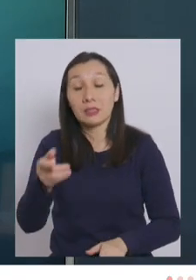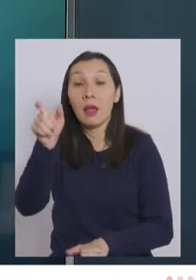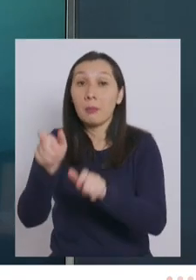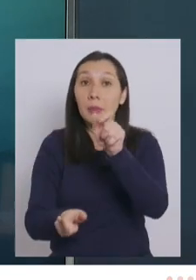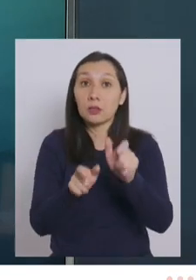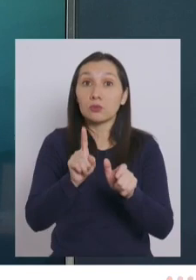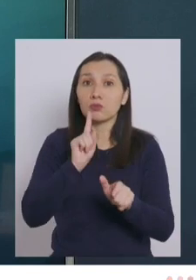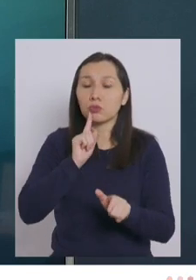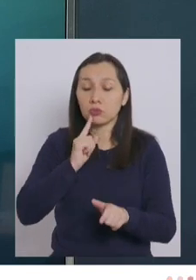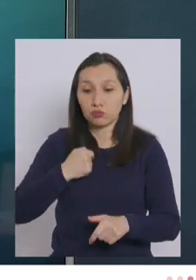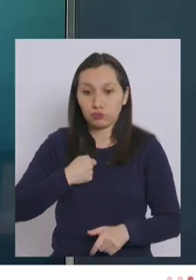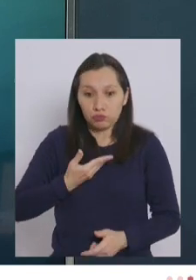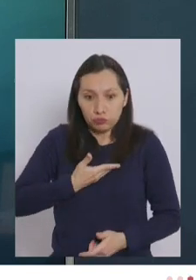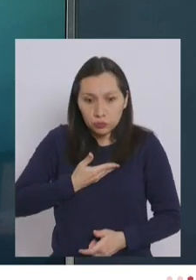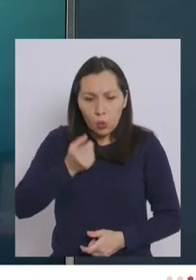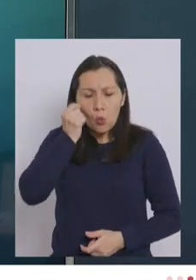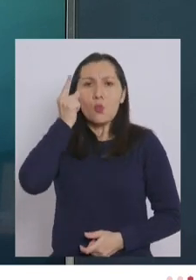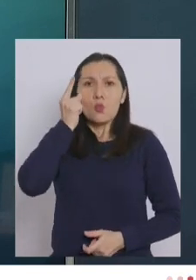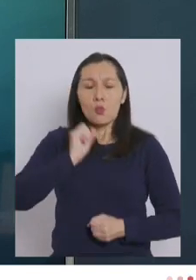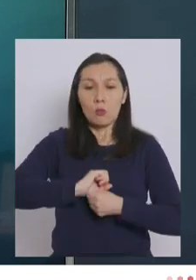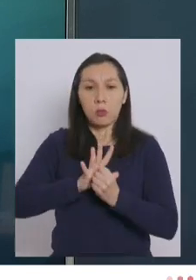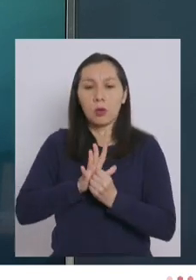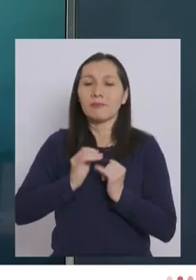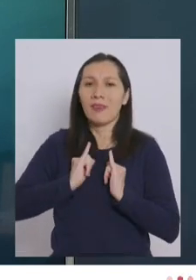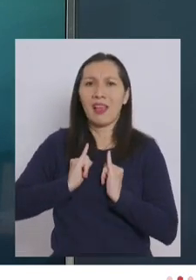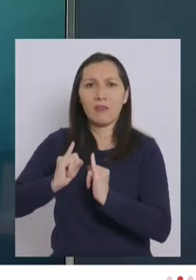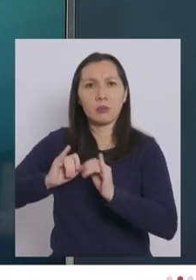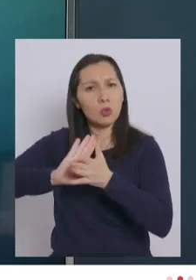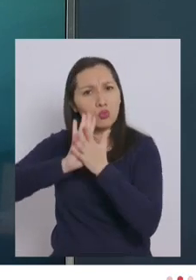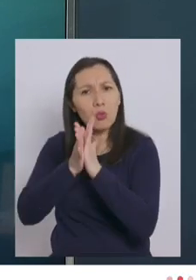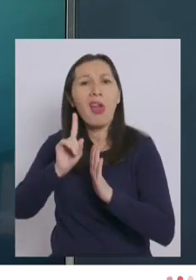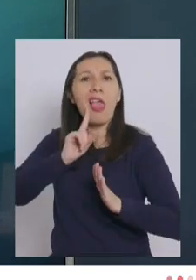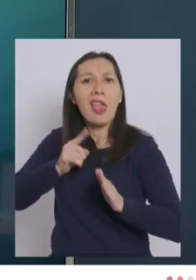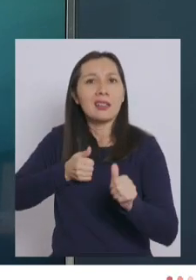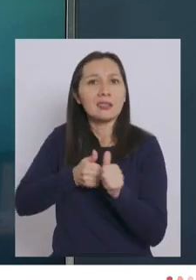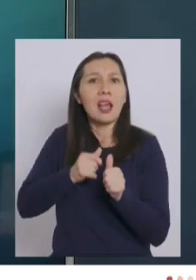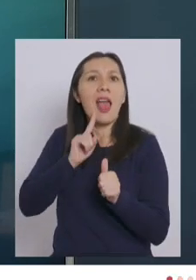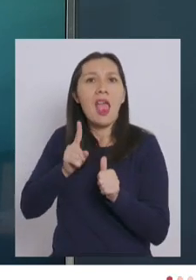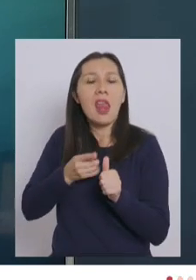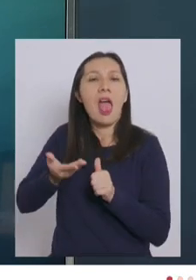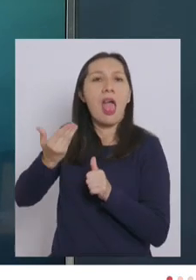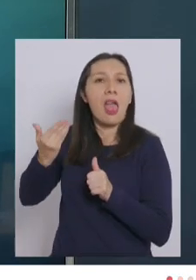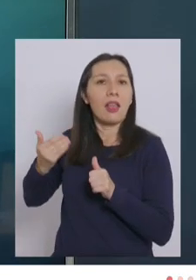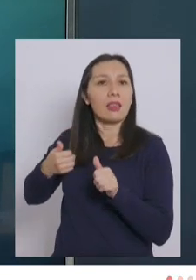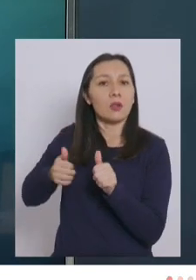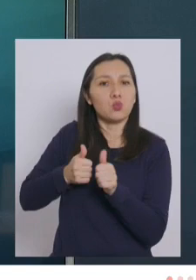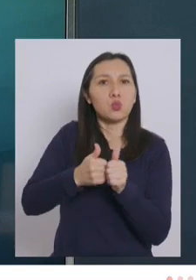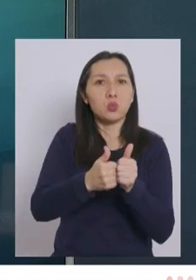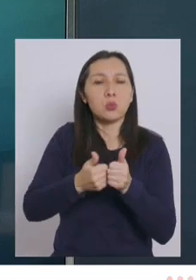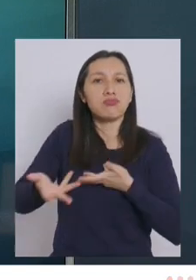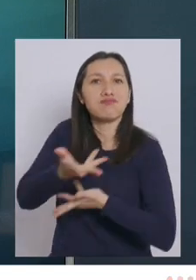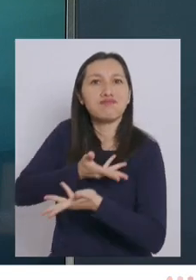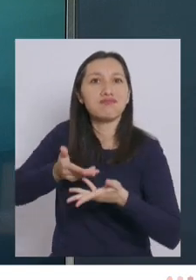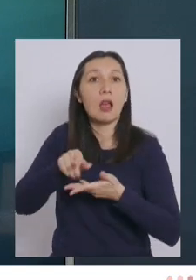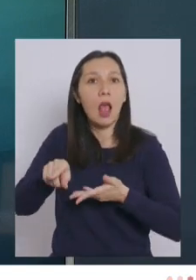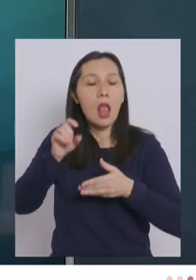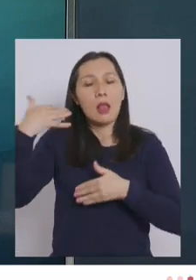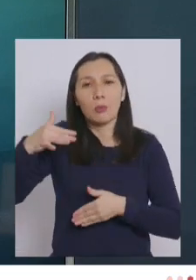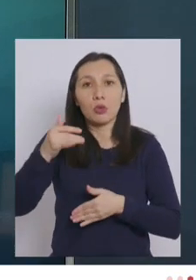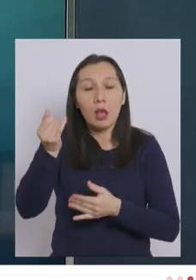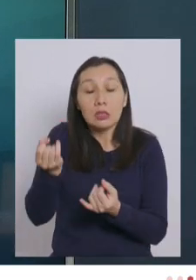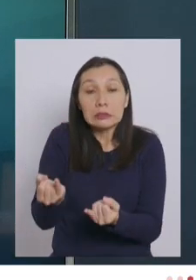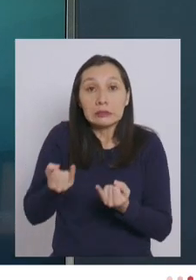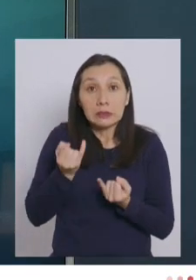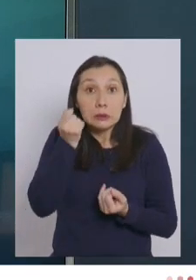personas, cuando sean positivas, entreguen la información de sus contactos estrechos. Es muy importante, en la medida que nosotros